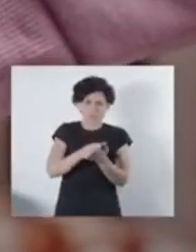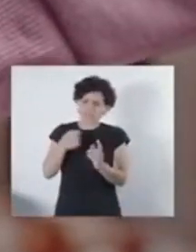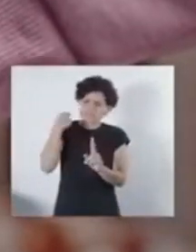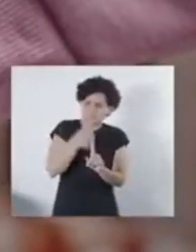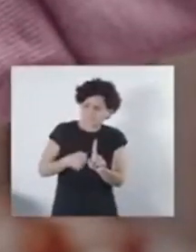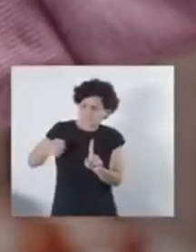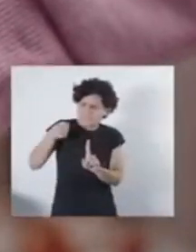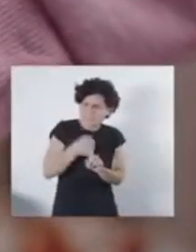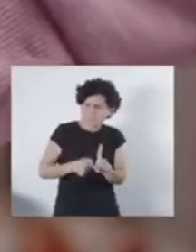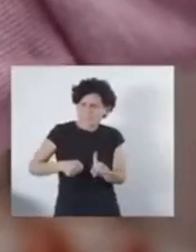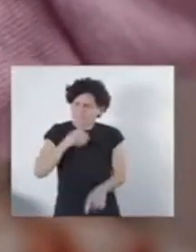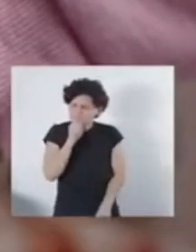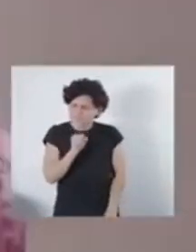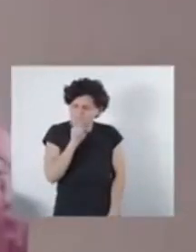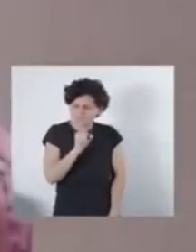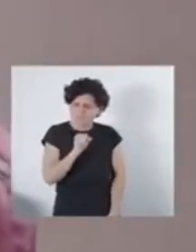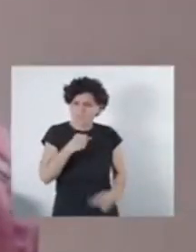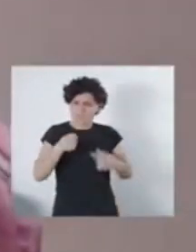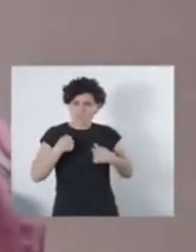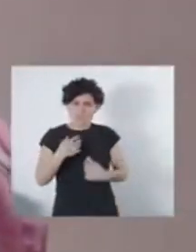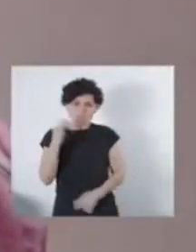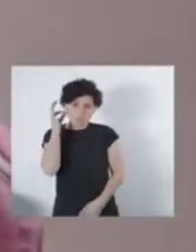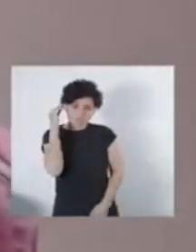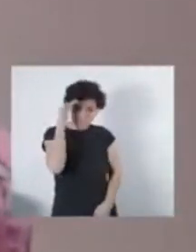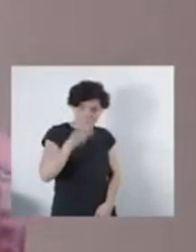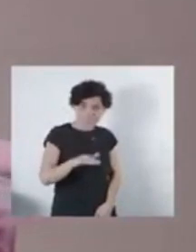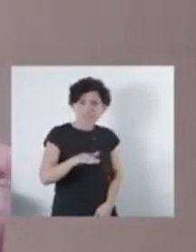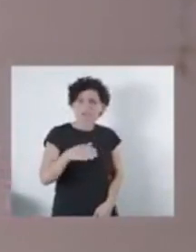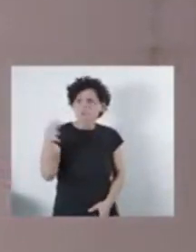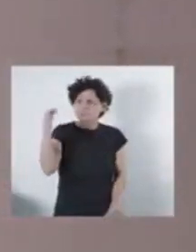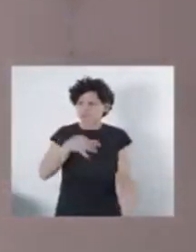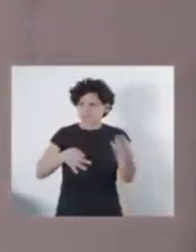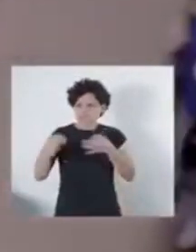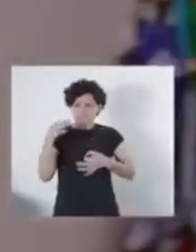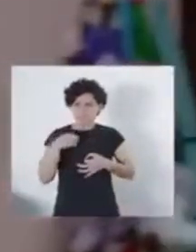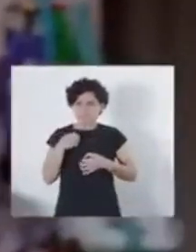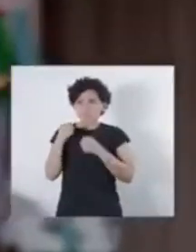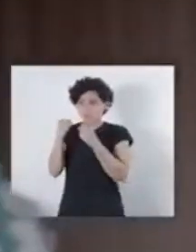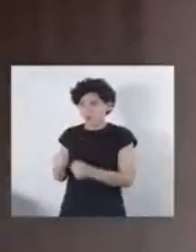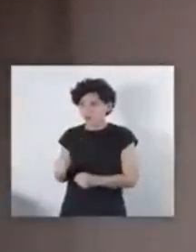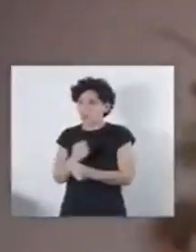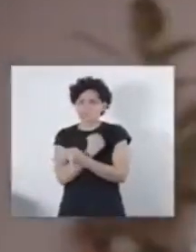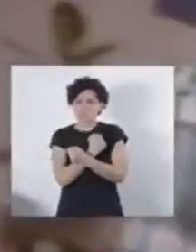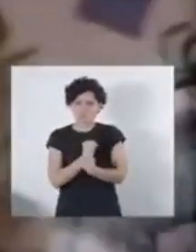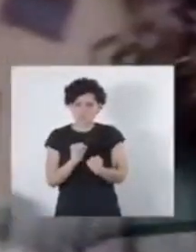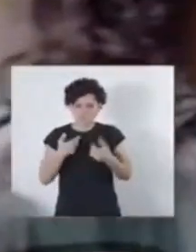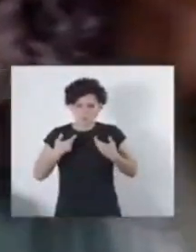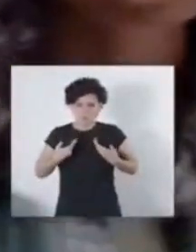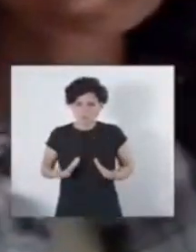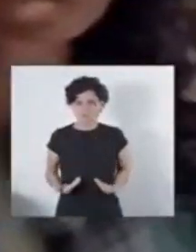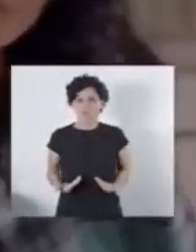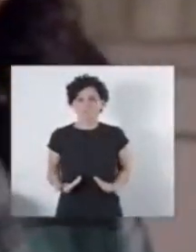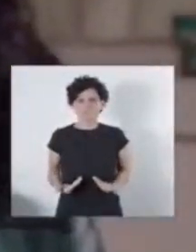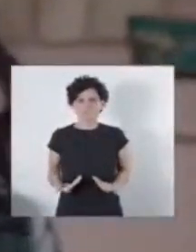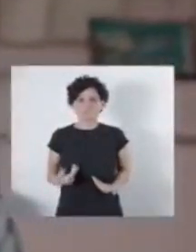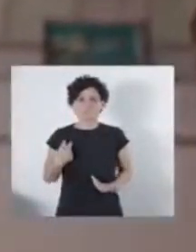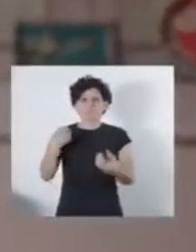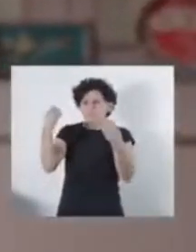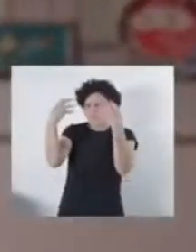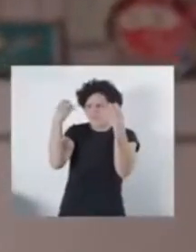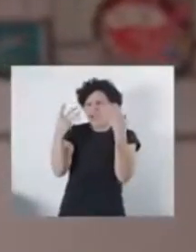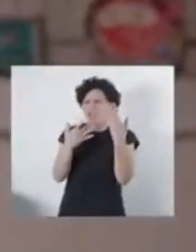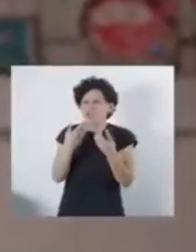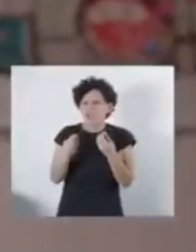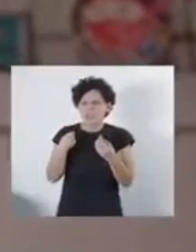morimos. Desde niña me dijeron lo que una mujer podía y no podía hacer. Me